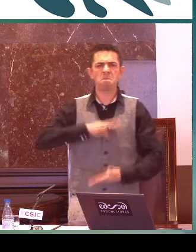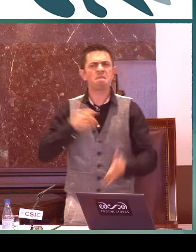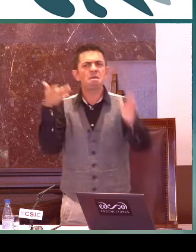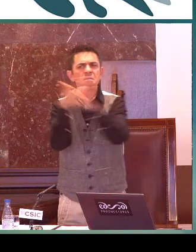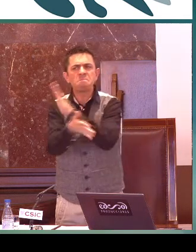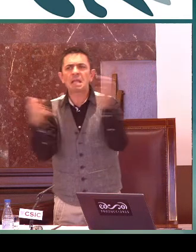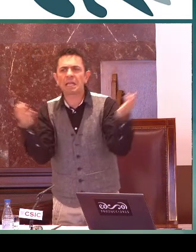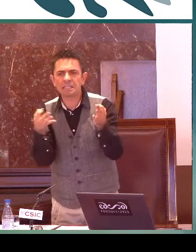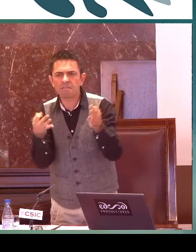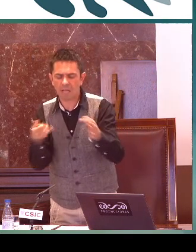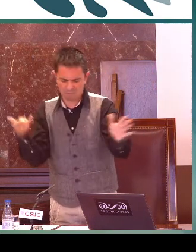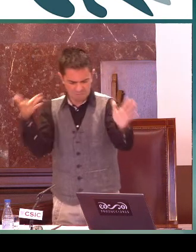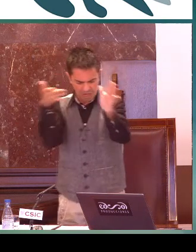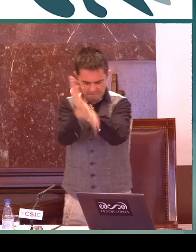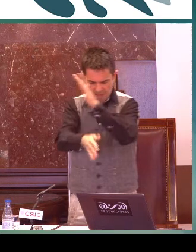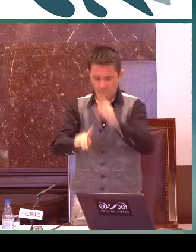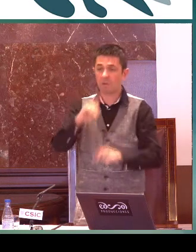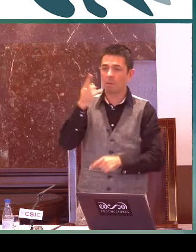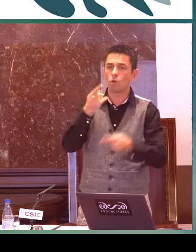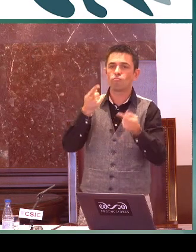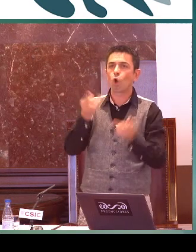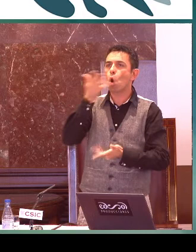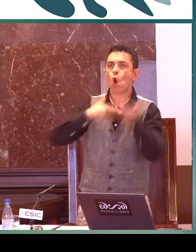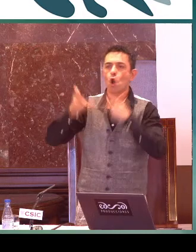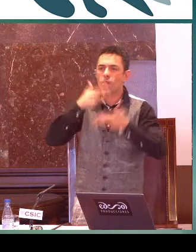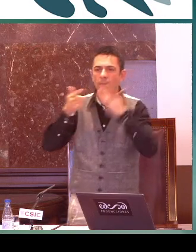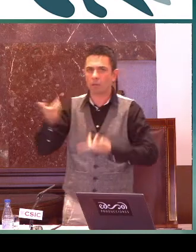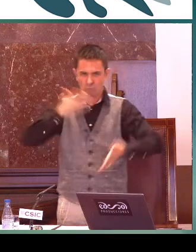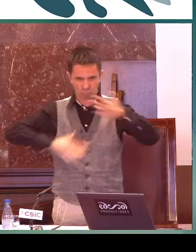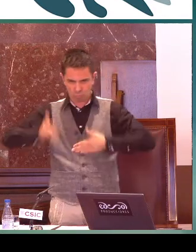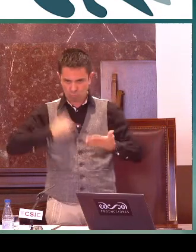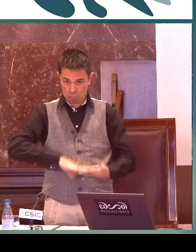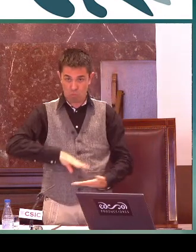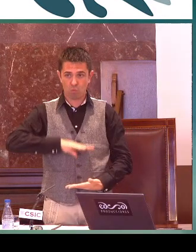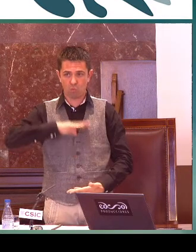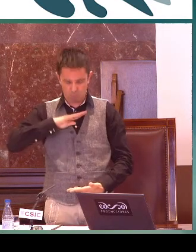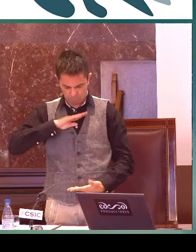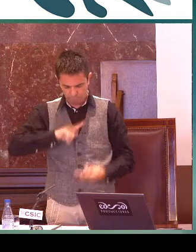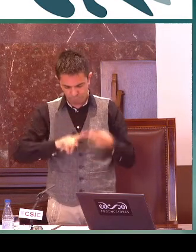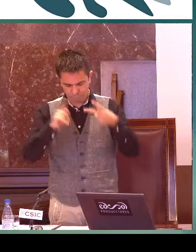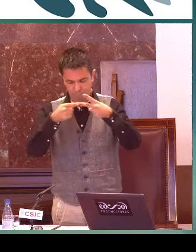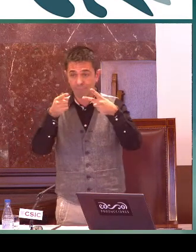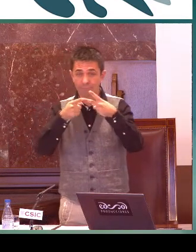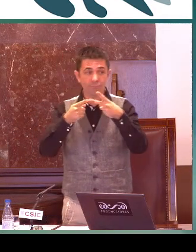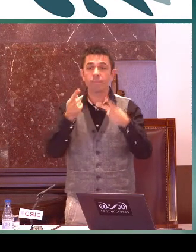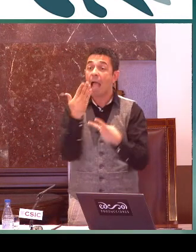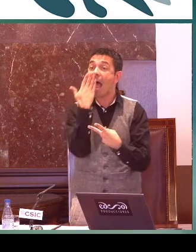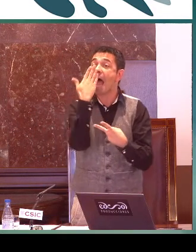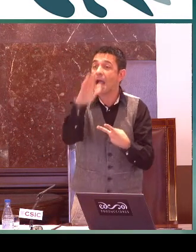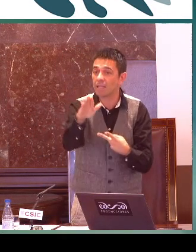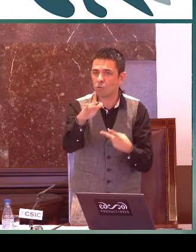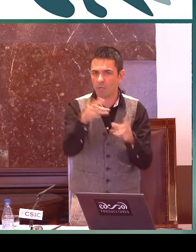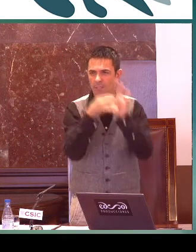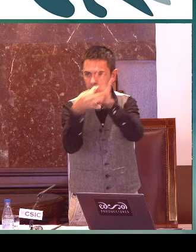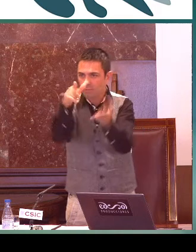Son competencias en las que los conocimientos que adquiere el alumnado